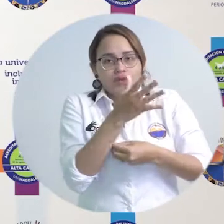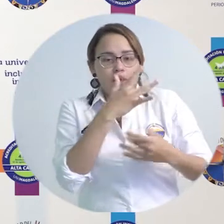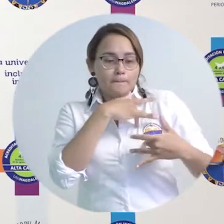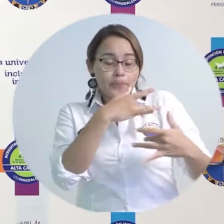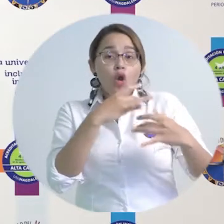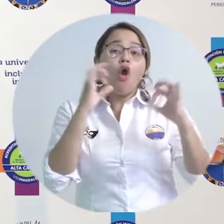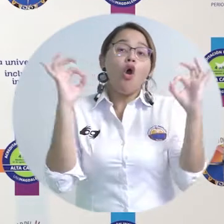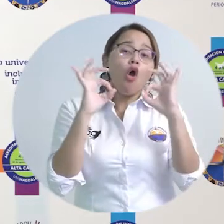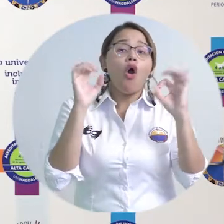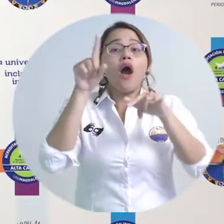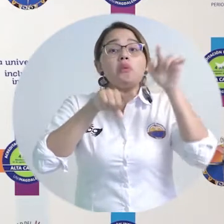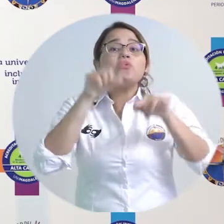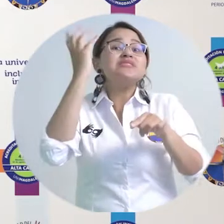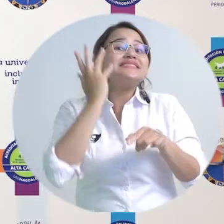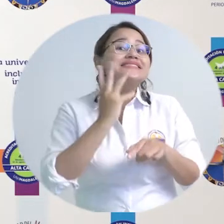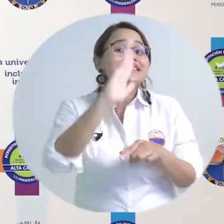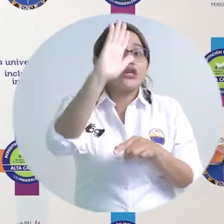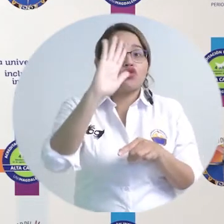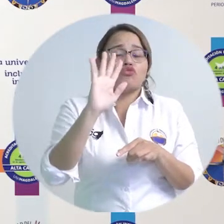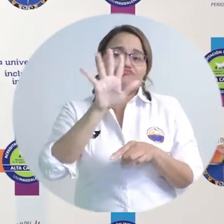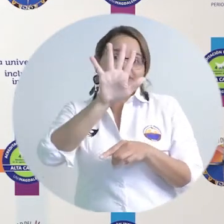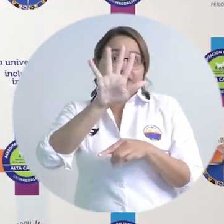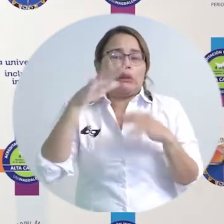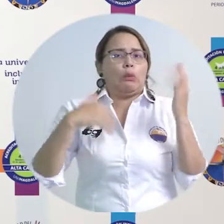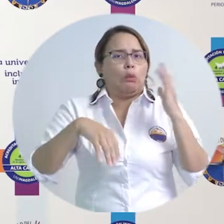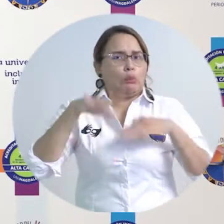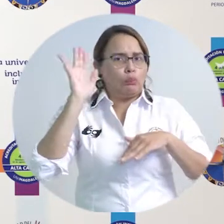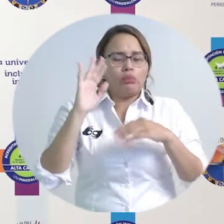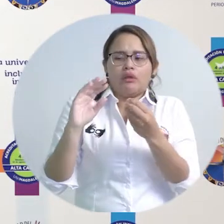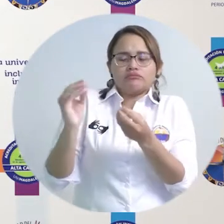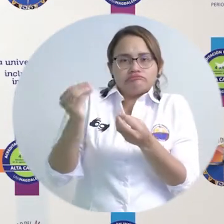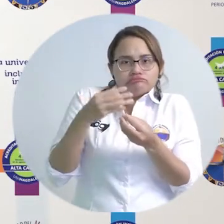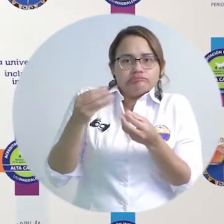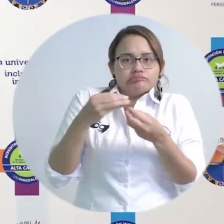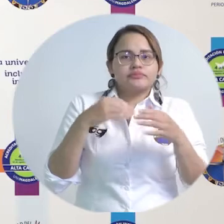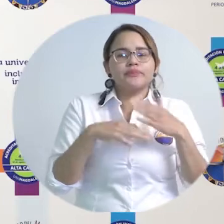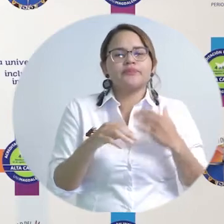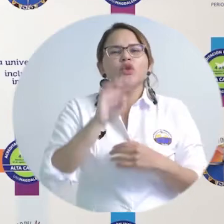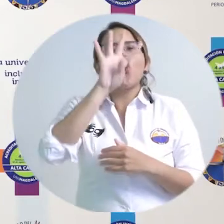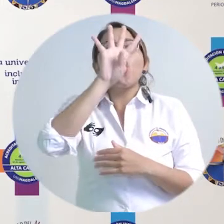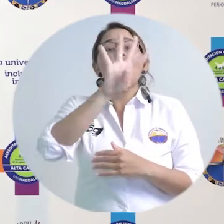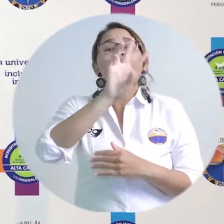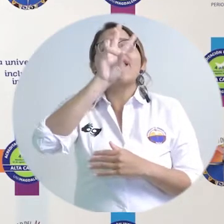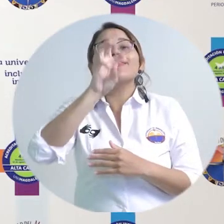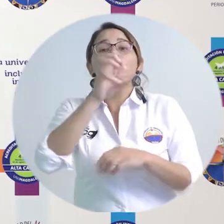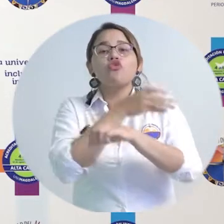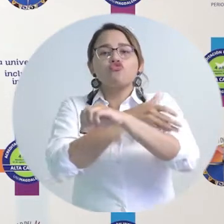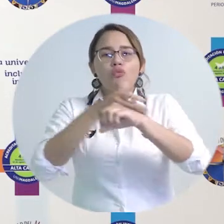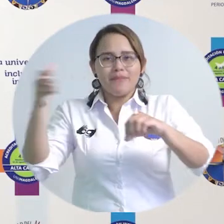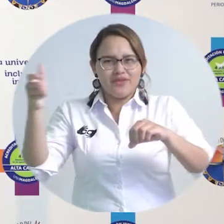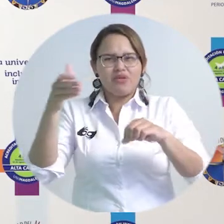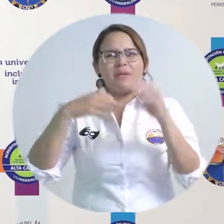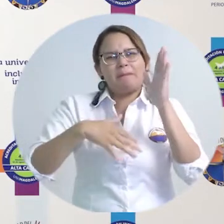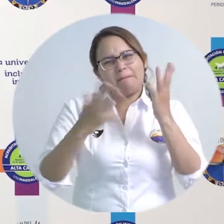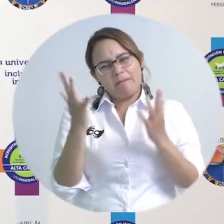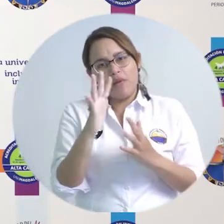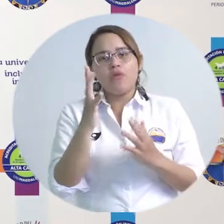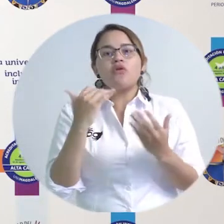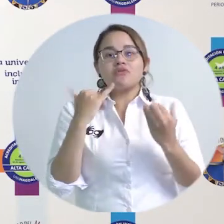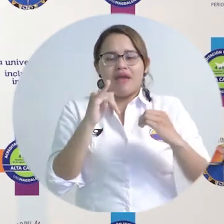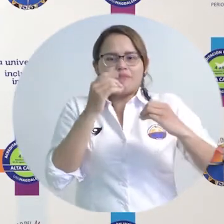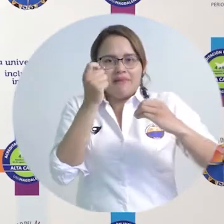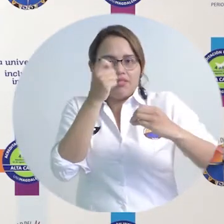y el rector. En total tenemos hasta este momento 48.278.948 pesos recaudados,